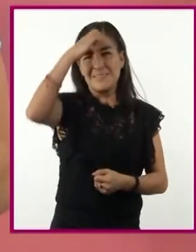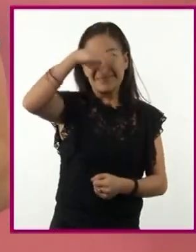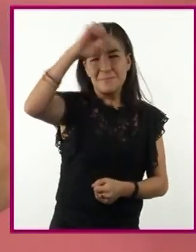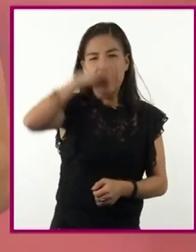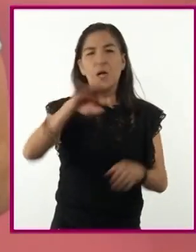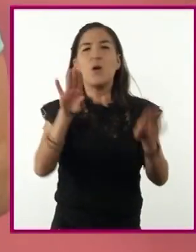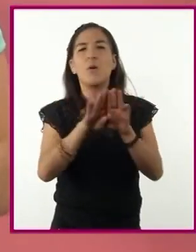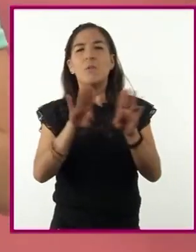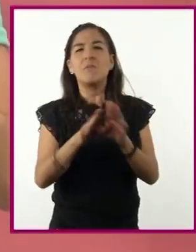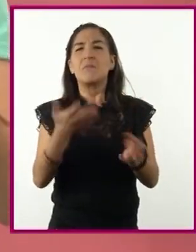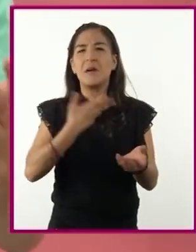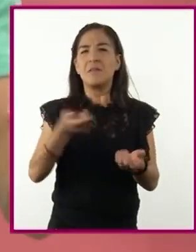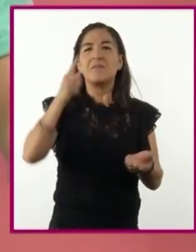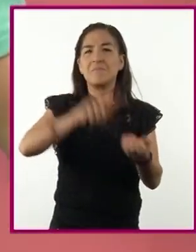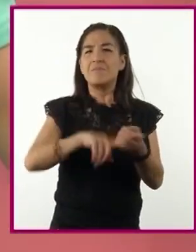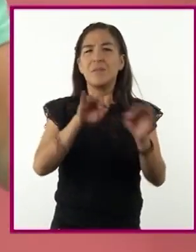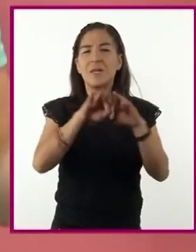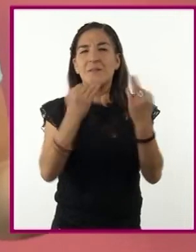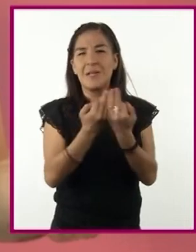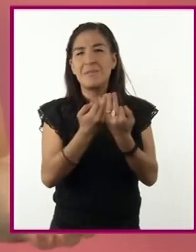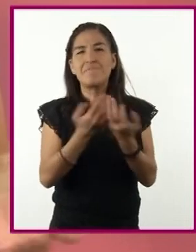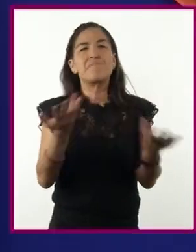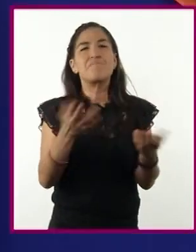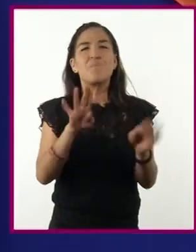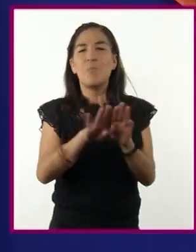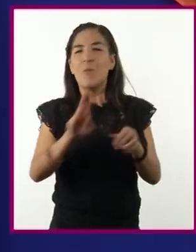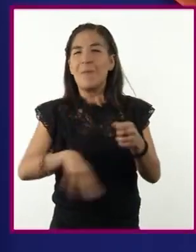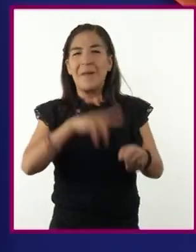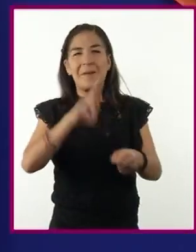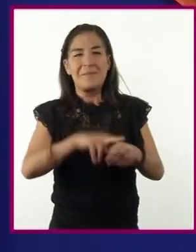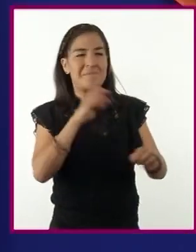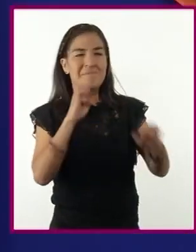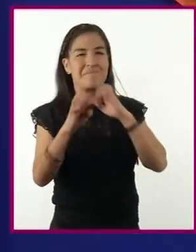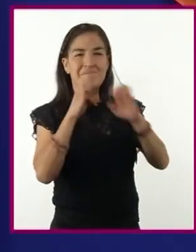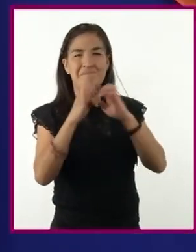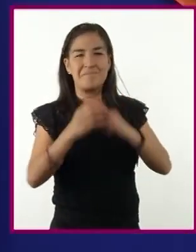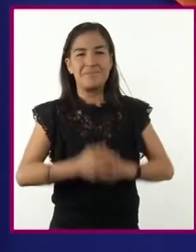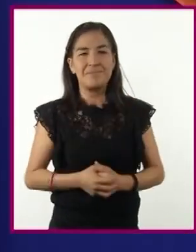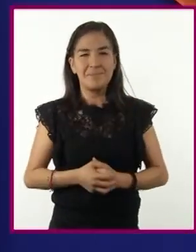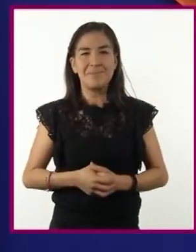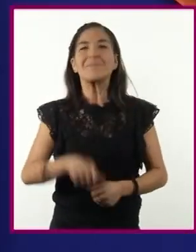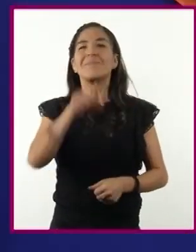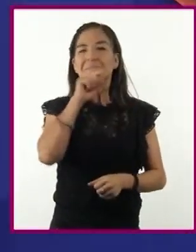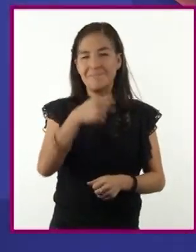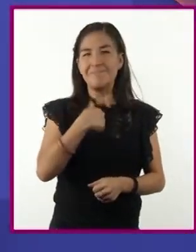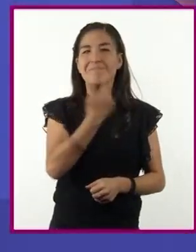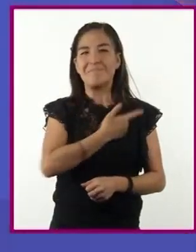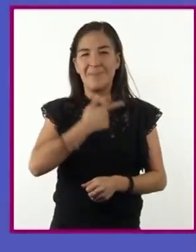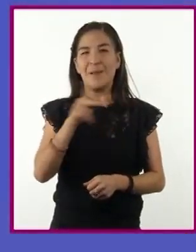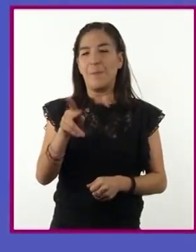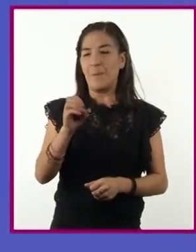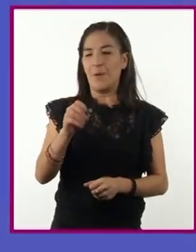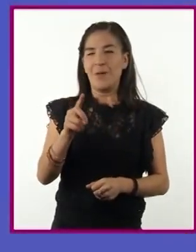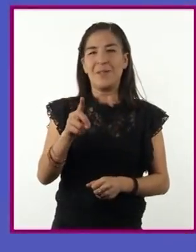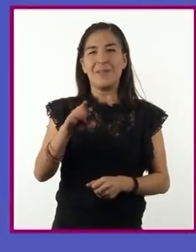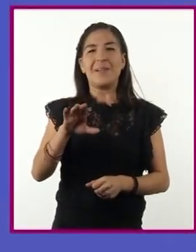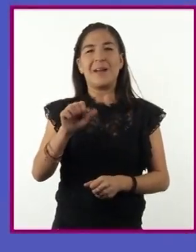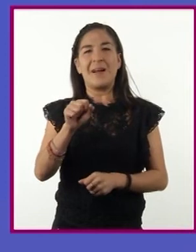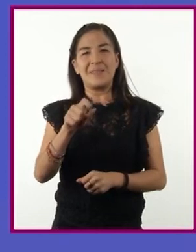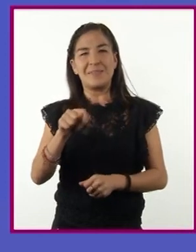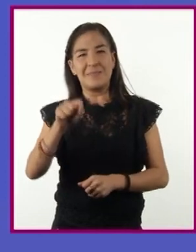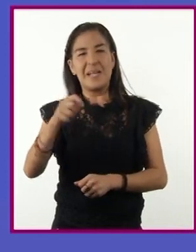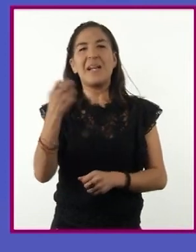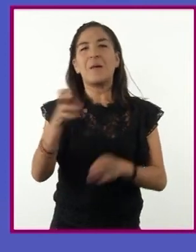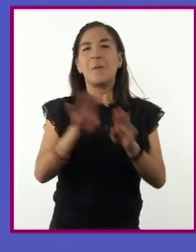ocurre de forma muy natural. A mí también me gusta escuchar el podcast informativo, ya que